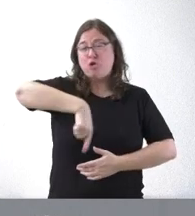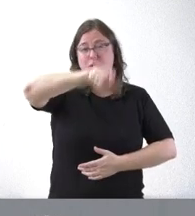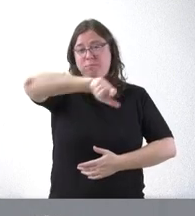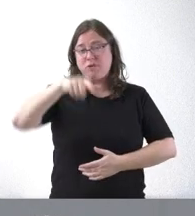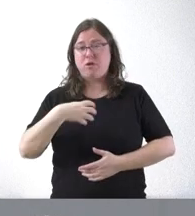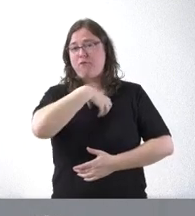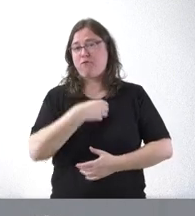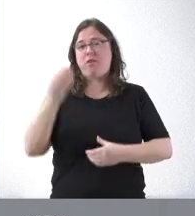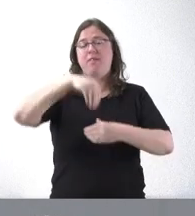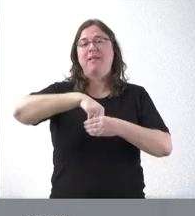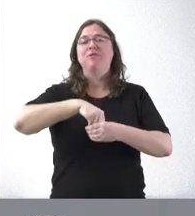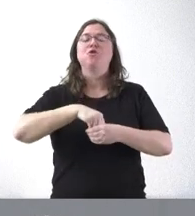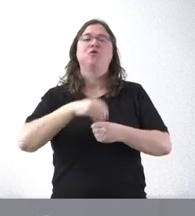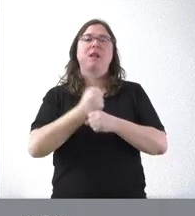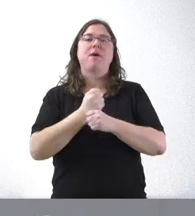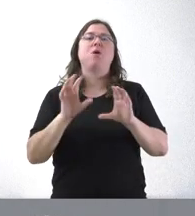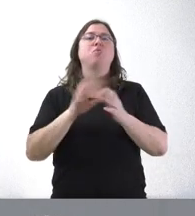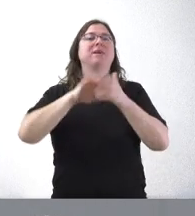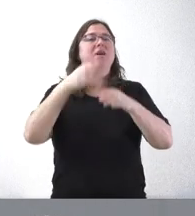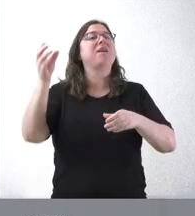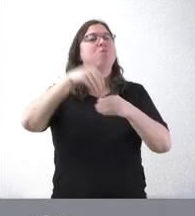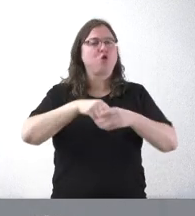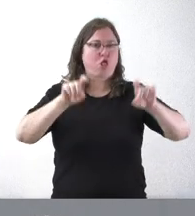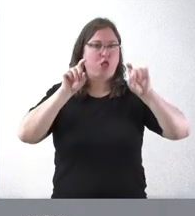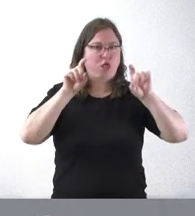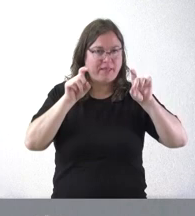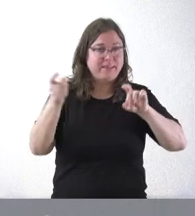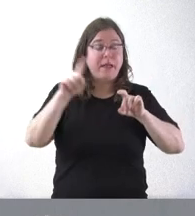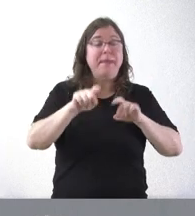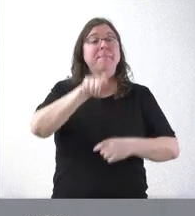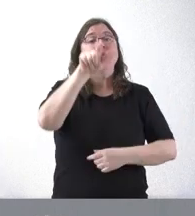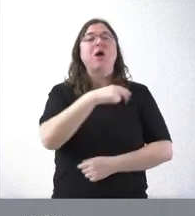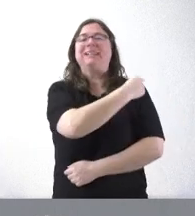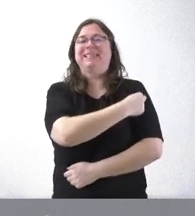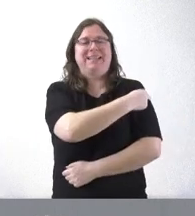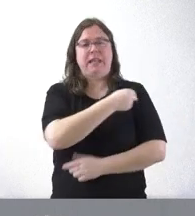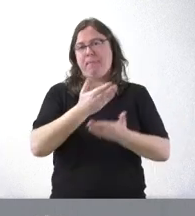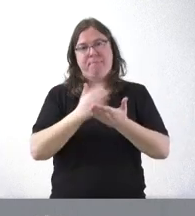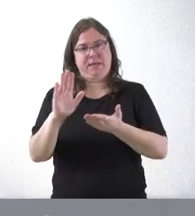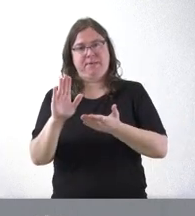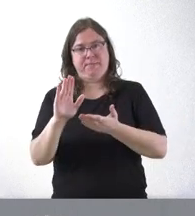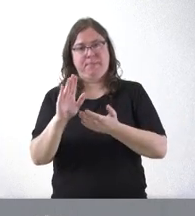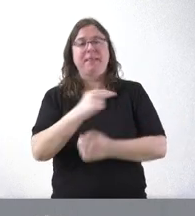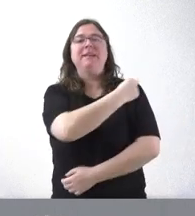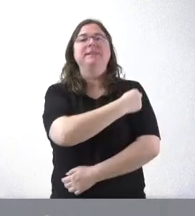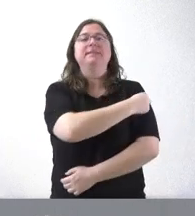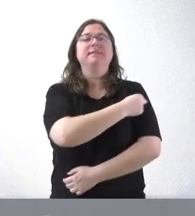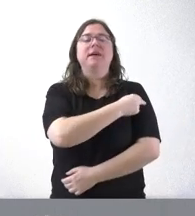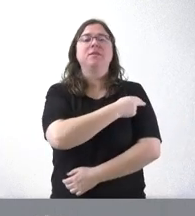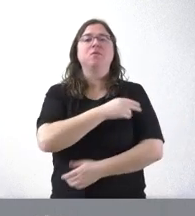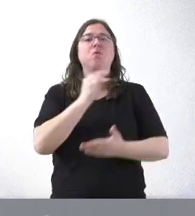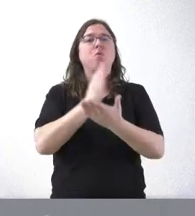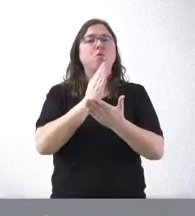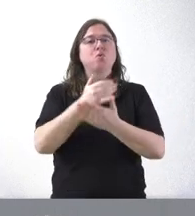incluyendo el personal docente, y no está incluido el personal sanitario, que recibirá la prevención de riesgos laborales